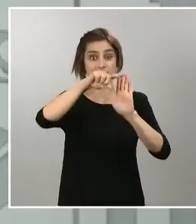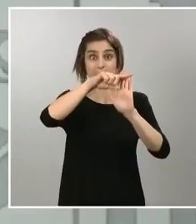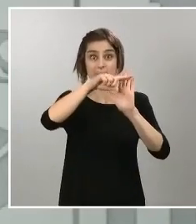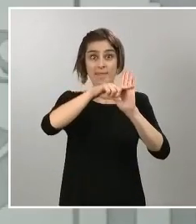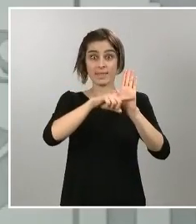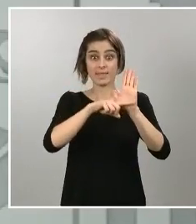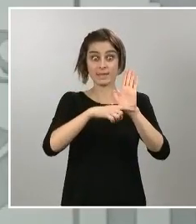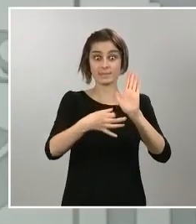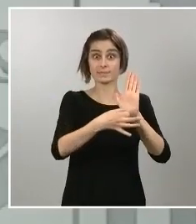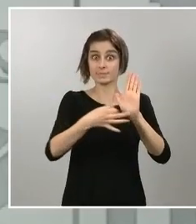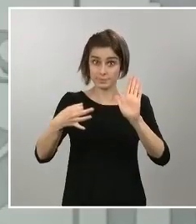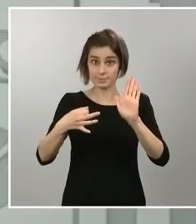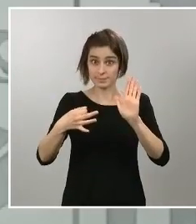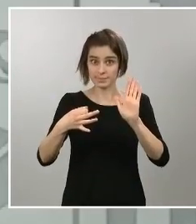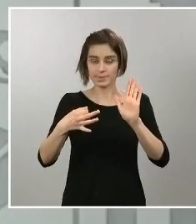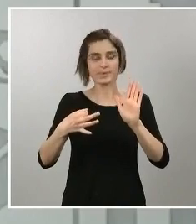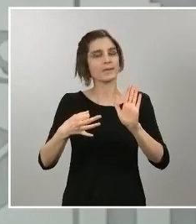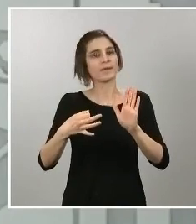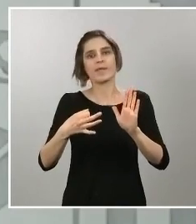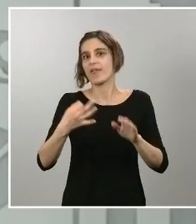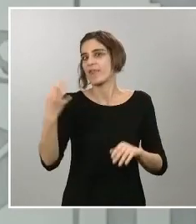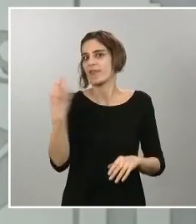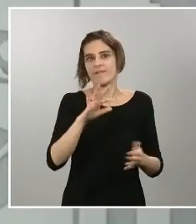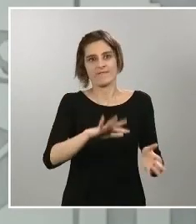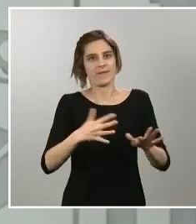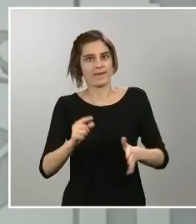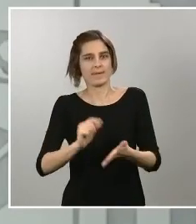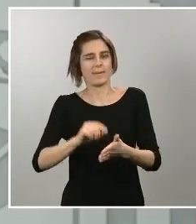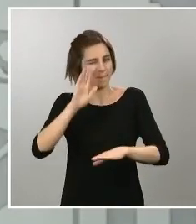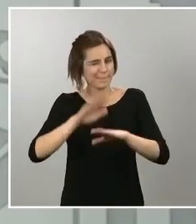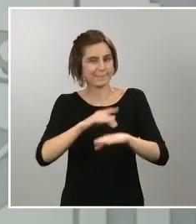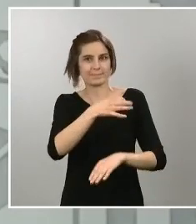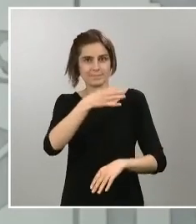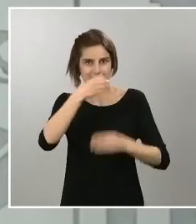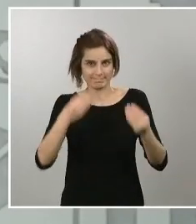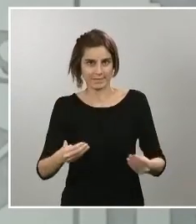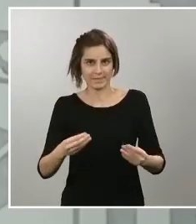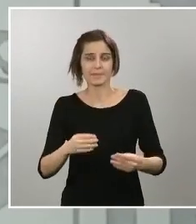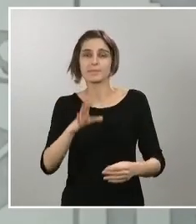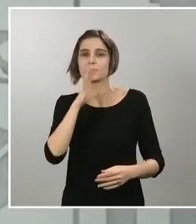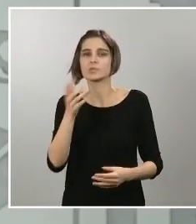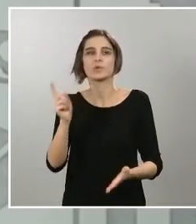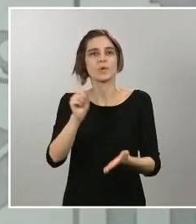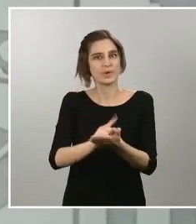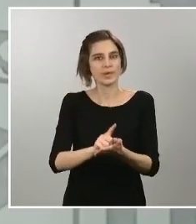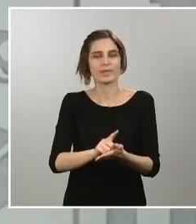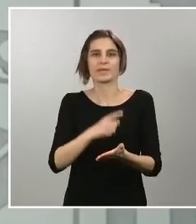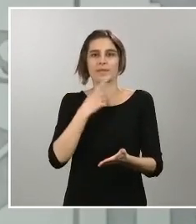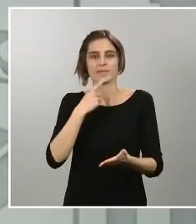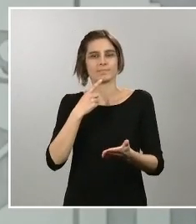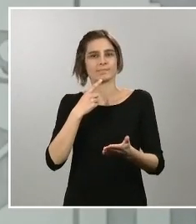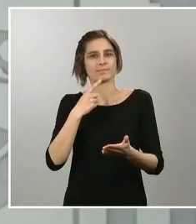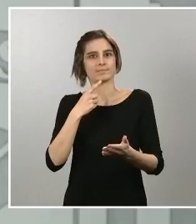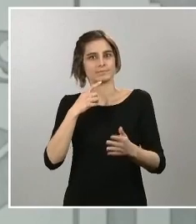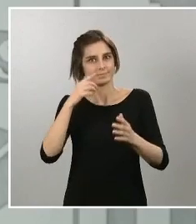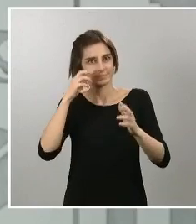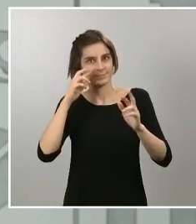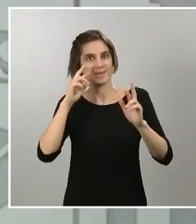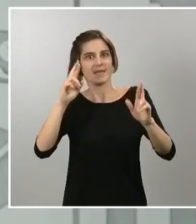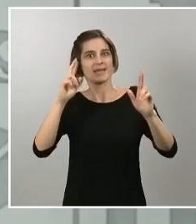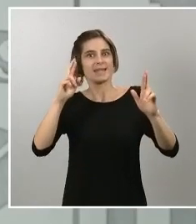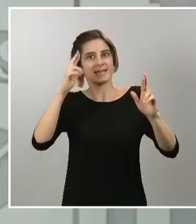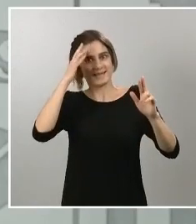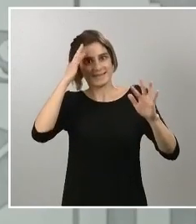Por eso, un día más, queremos transmitir la esperanza que supone este trabajo compartido, pero sobre todo de los miles